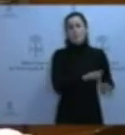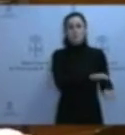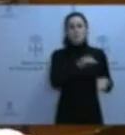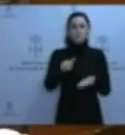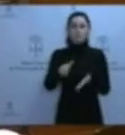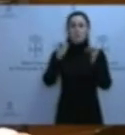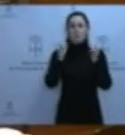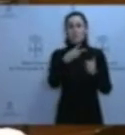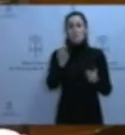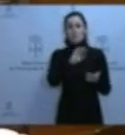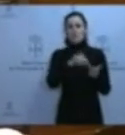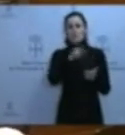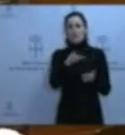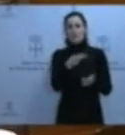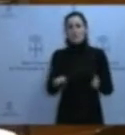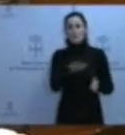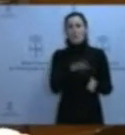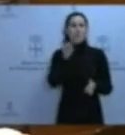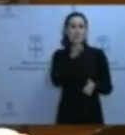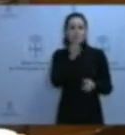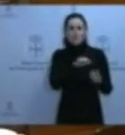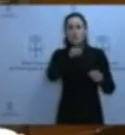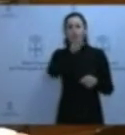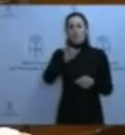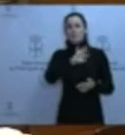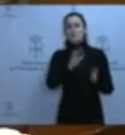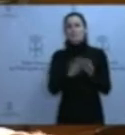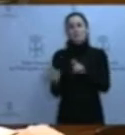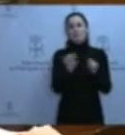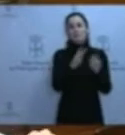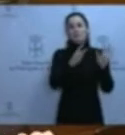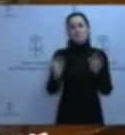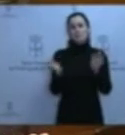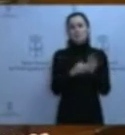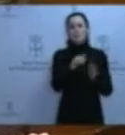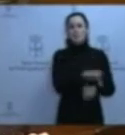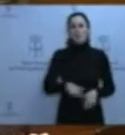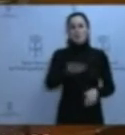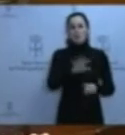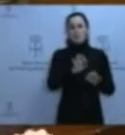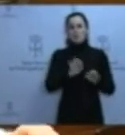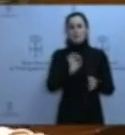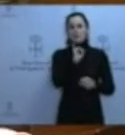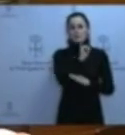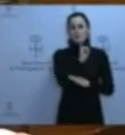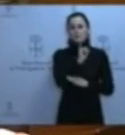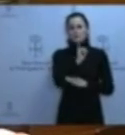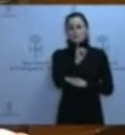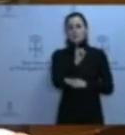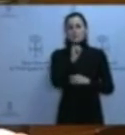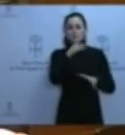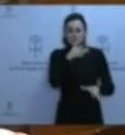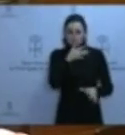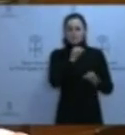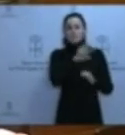200.000 euros en el Instituto Inciesto, 150.000 euros en Llanes, 80.000 en el Instituto Víctor García de la Concha de Villaviciosa, 50